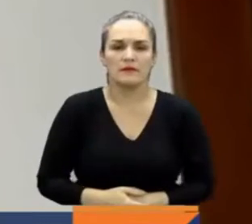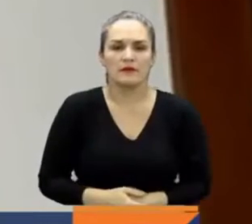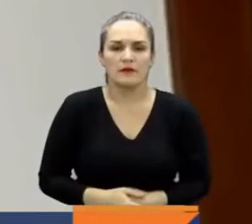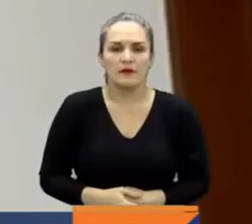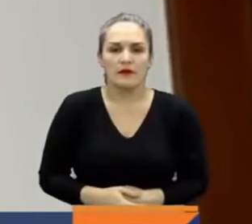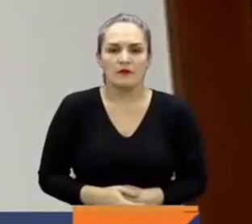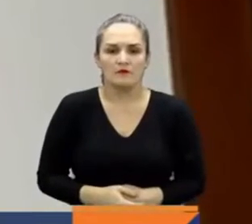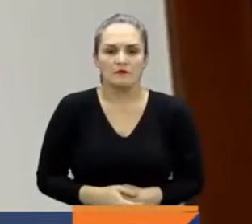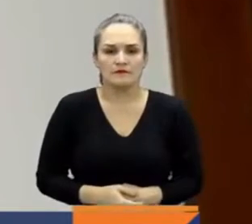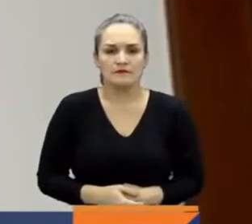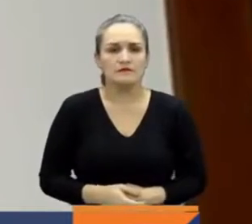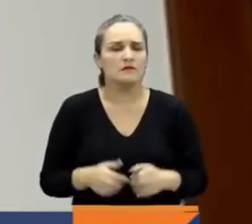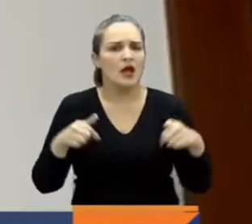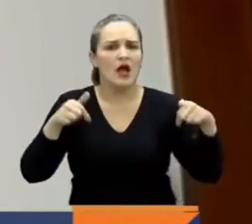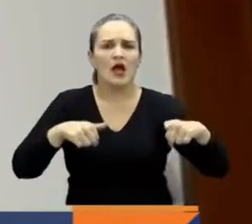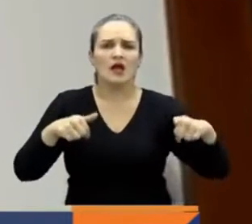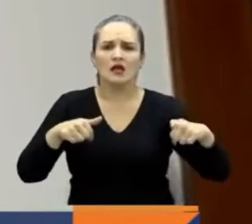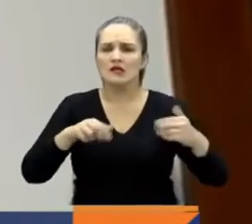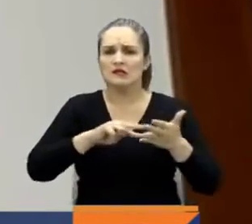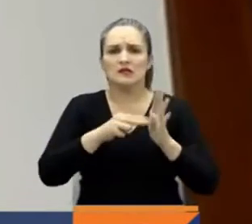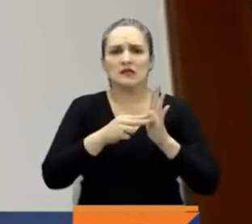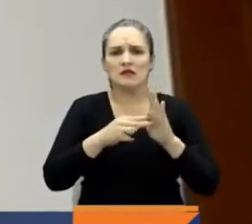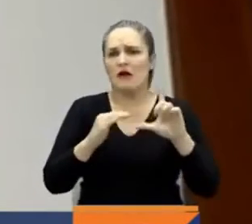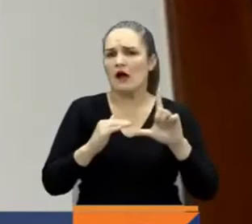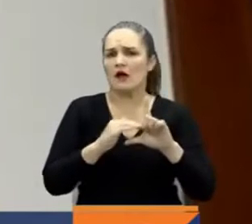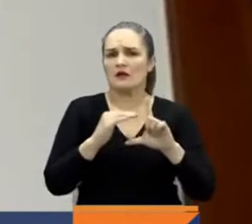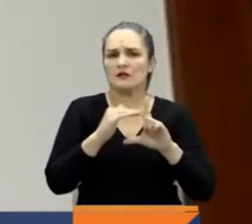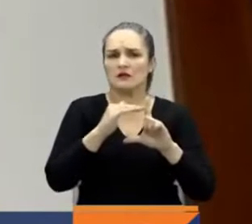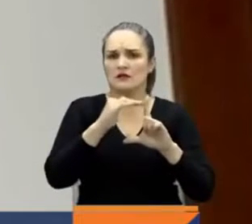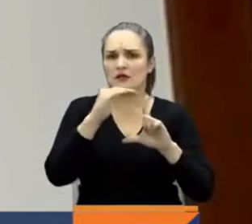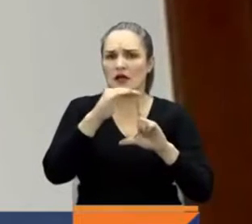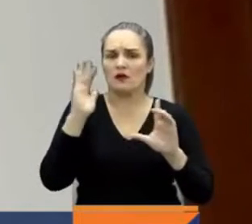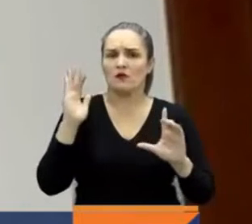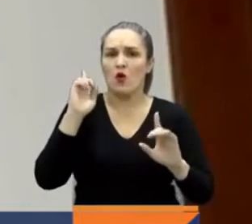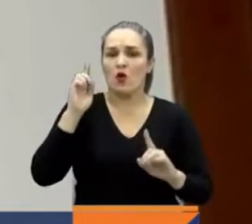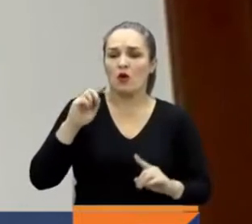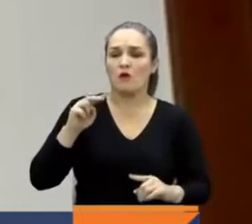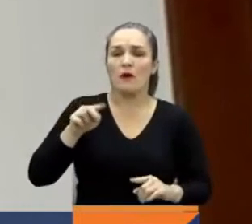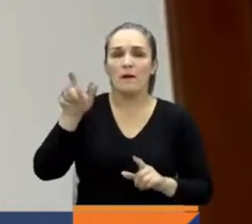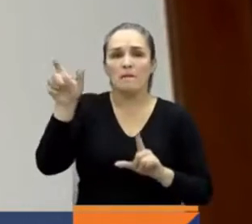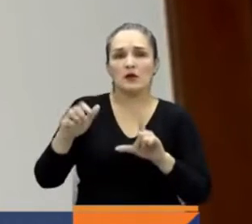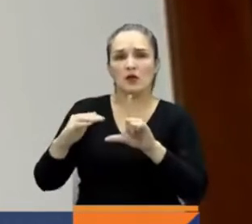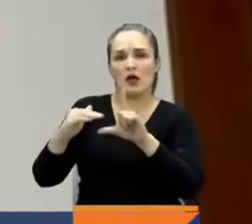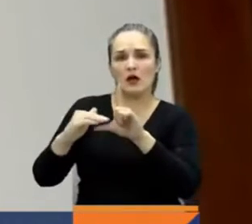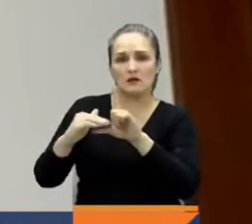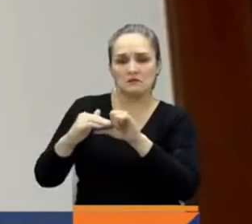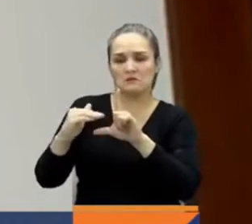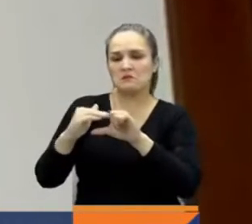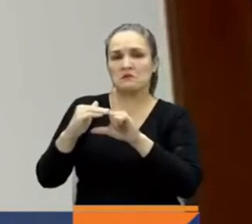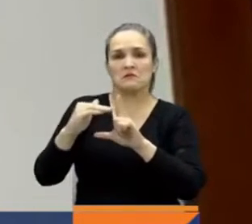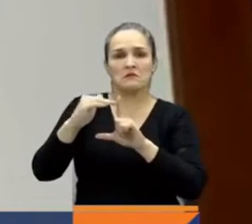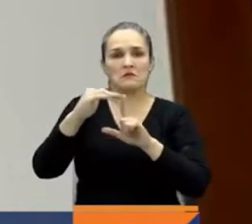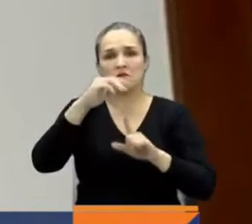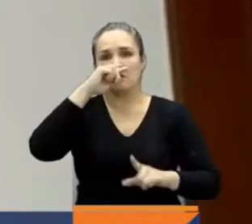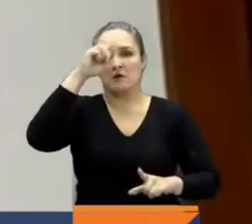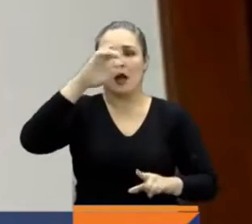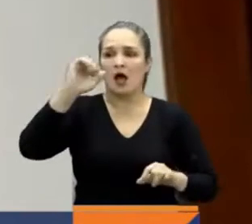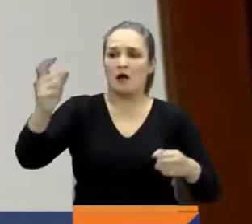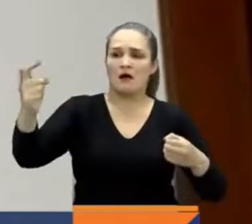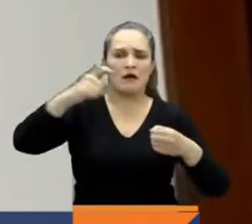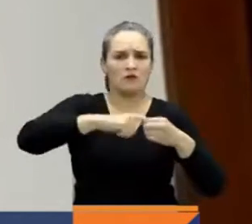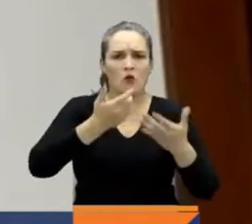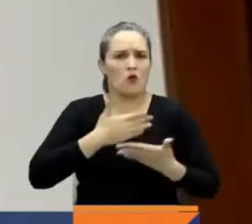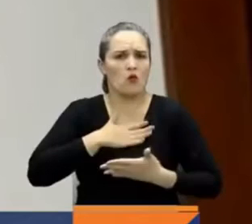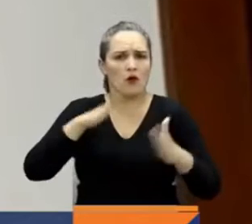distintos de ninguna clase social, de que porque usted es de clase baja, clase media, clase alto, puede acceder o no puede acceder.